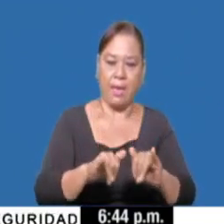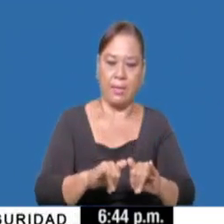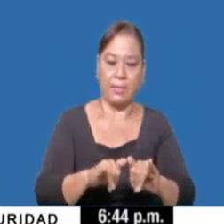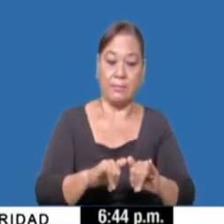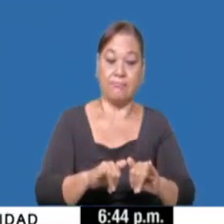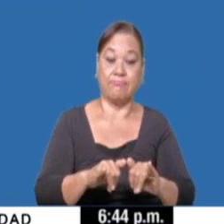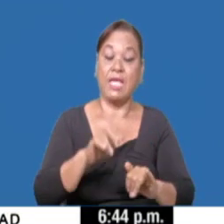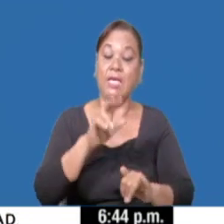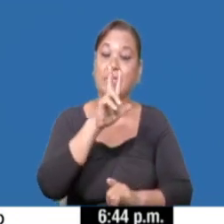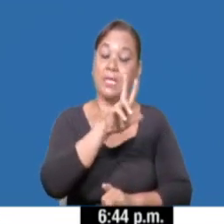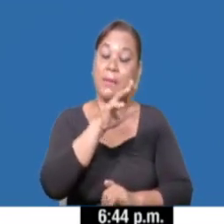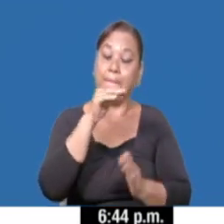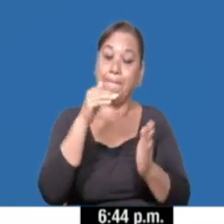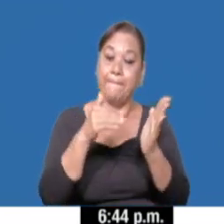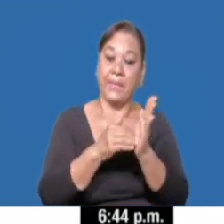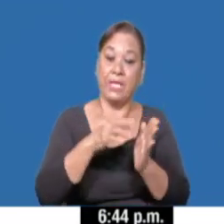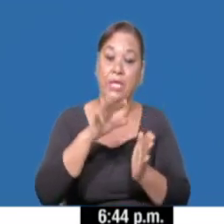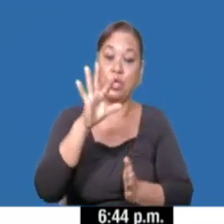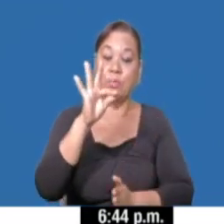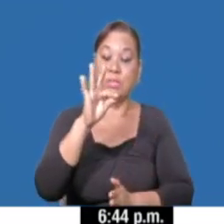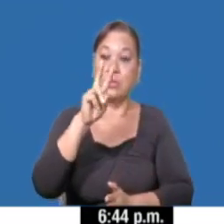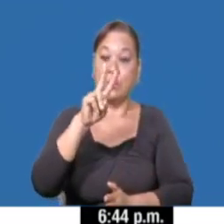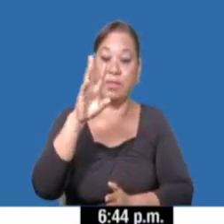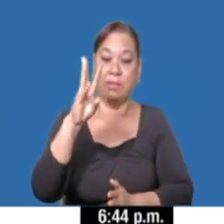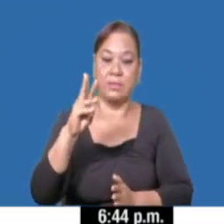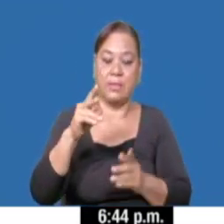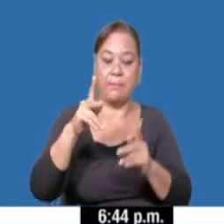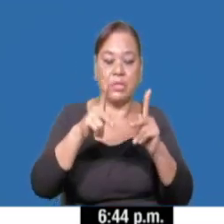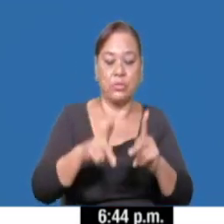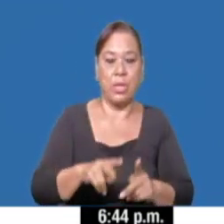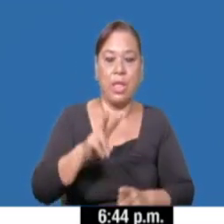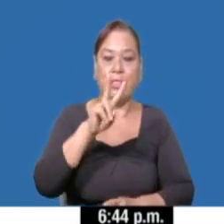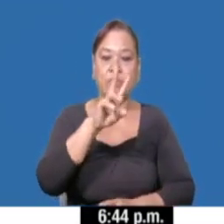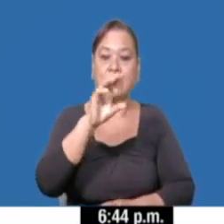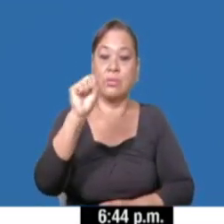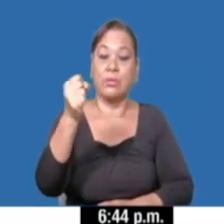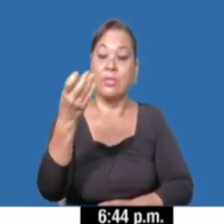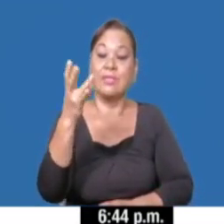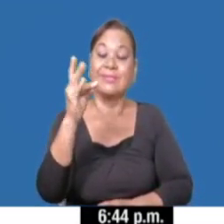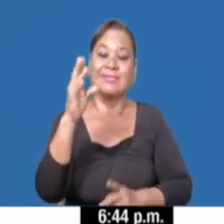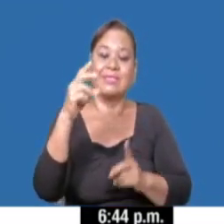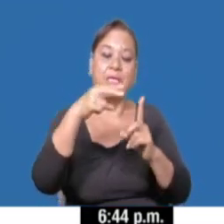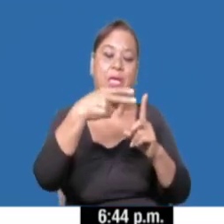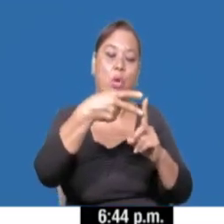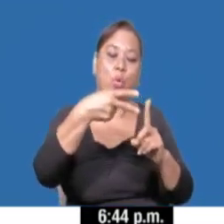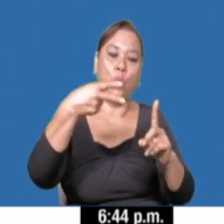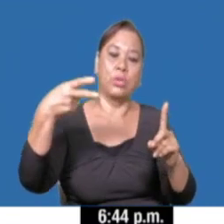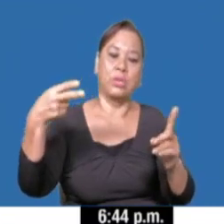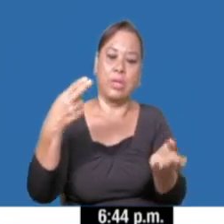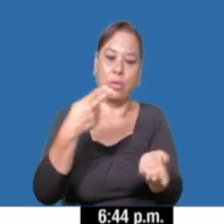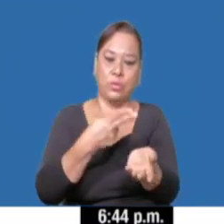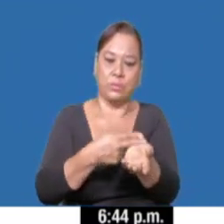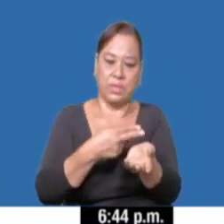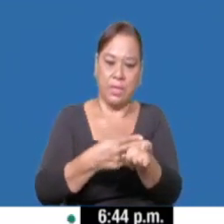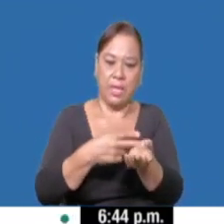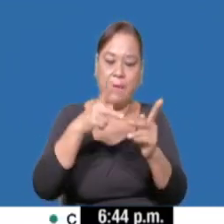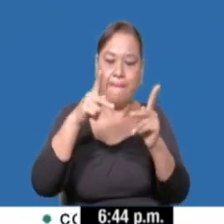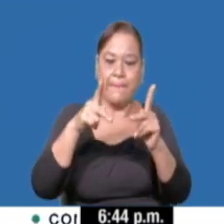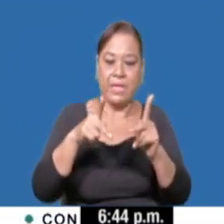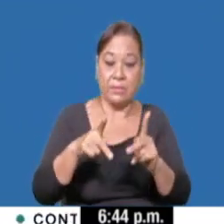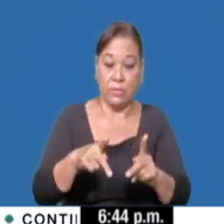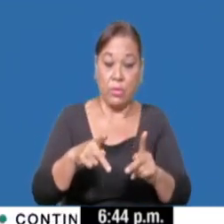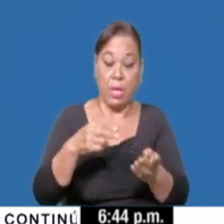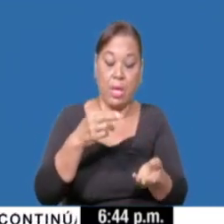.926 y 217 en hoteles. Del total de hospitalizados, también con la tendencia a la baja